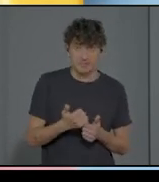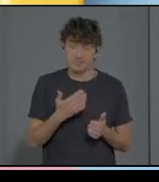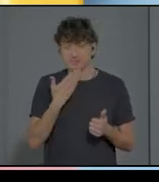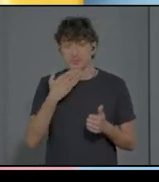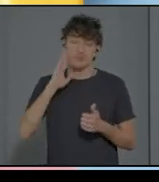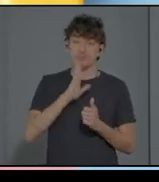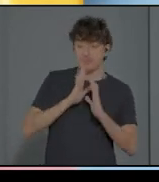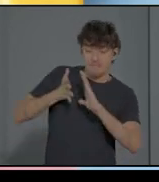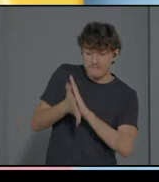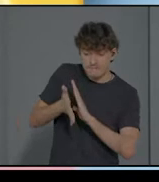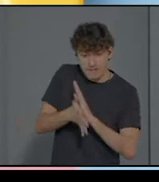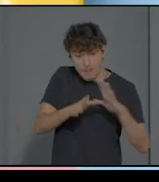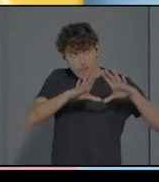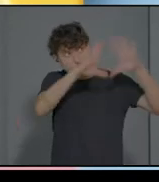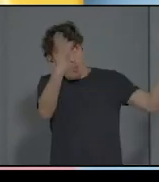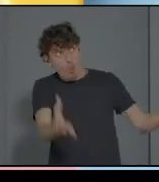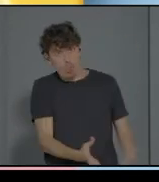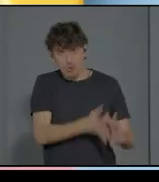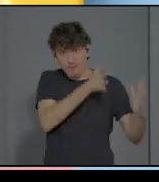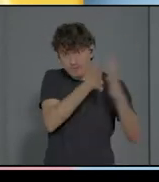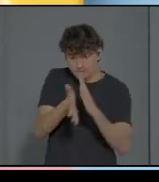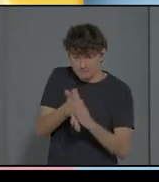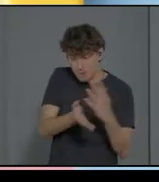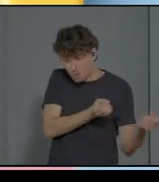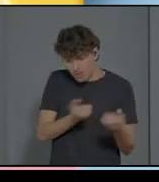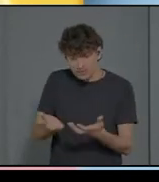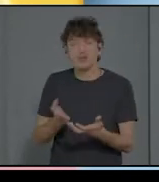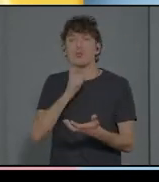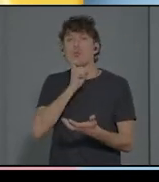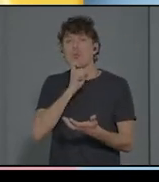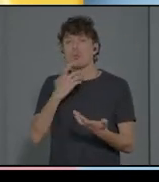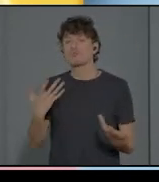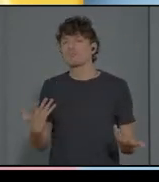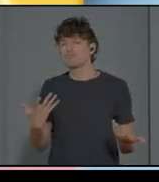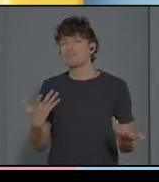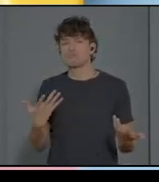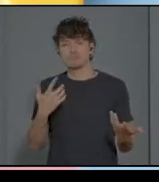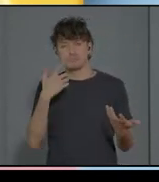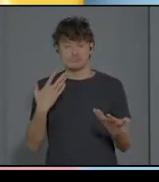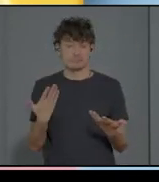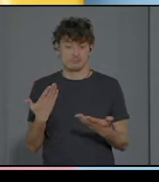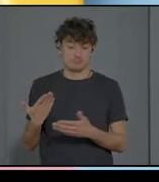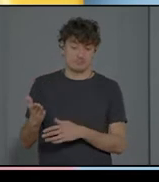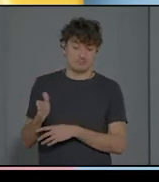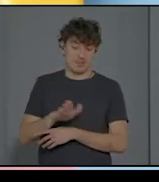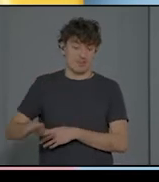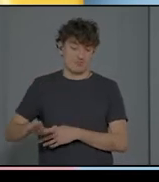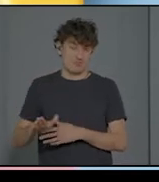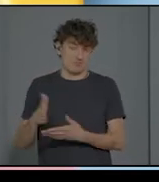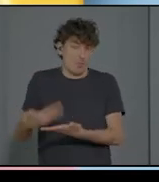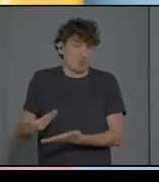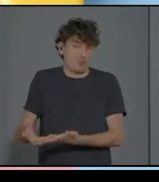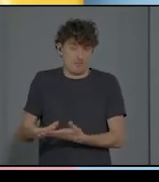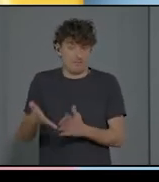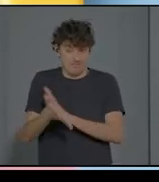a través de esta demostración del niño. Es decir, hay un deseo del niño, el